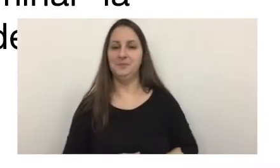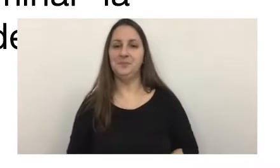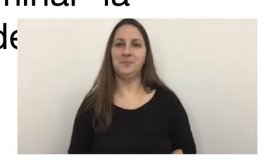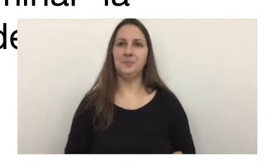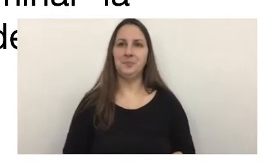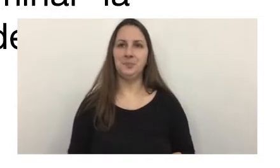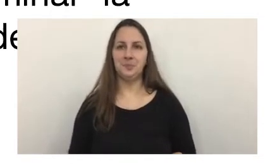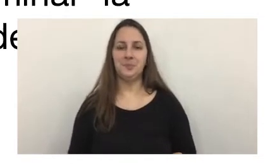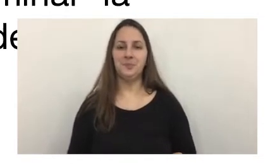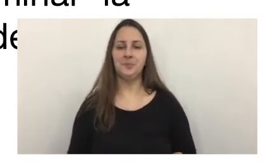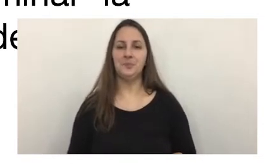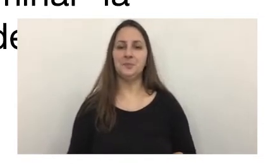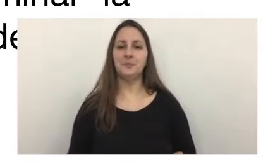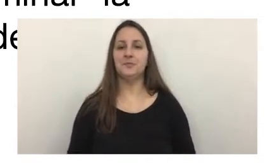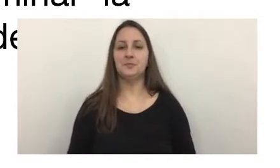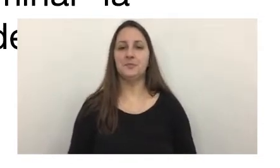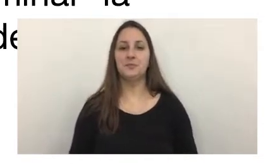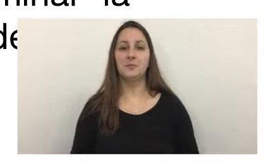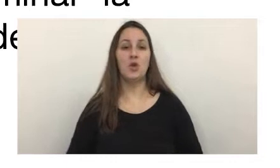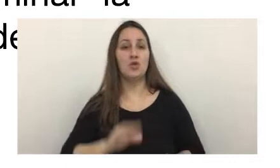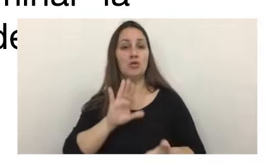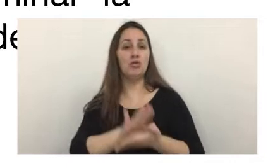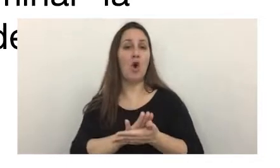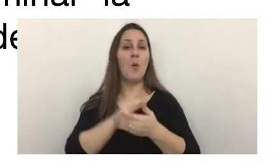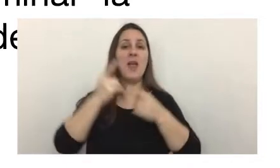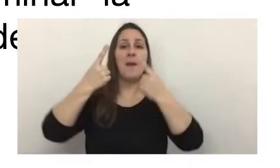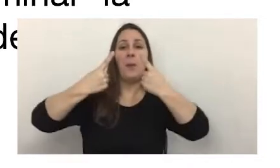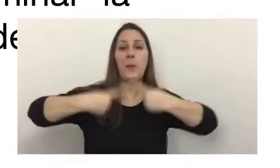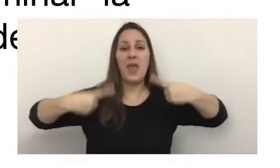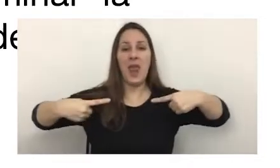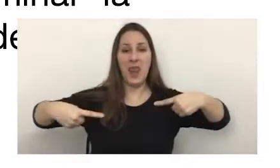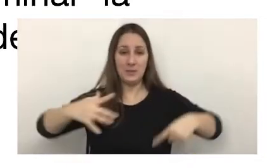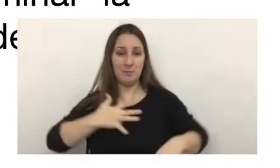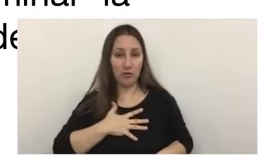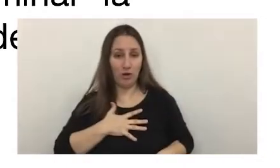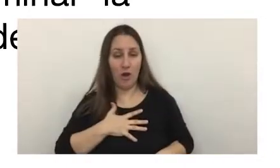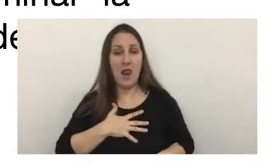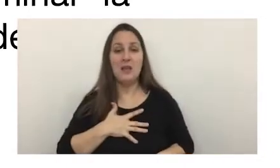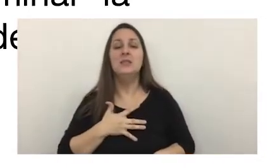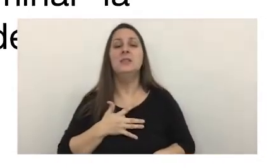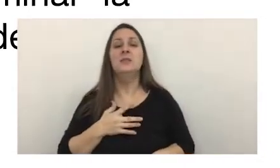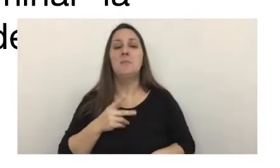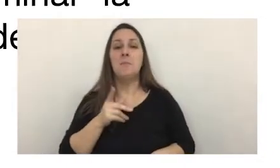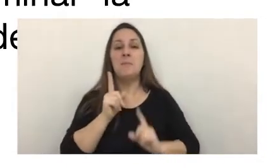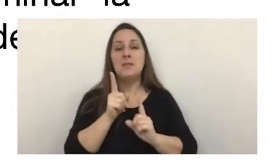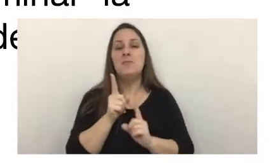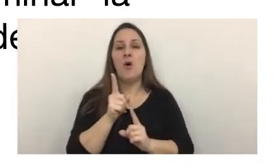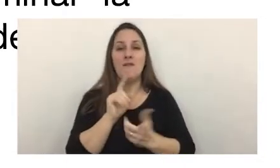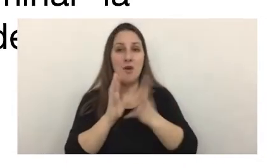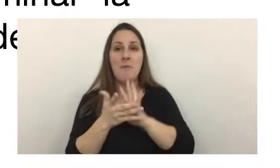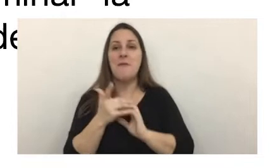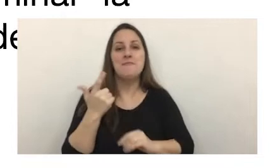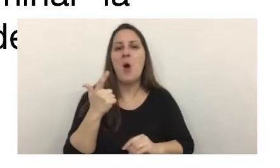y en lo que se refiere al impuesto sobre los bienes personales del mismo modo que dijimos antes no hay ninguna